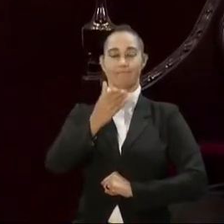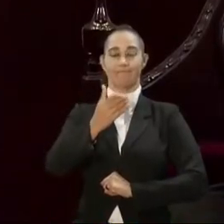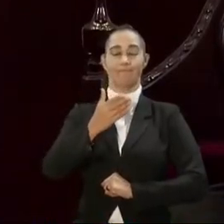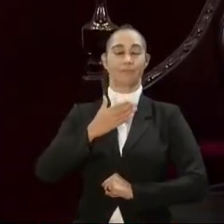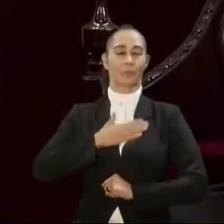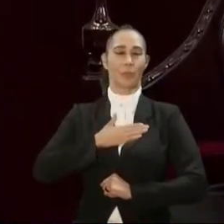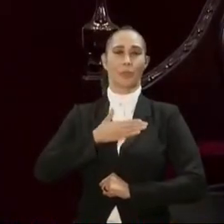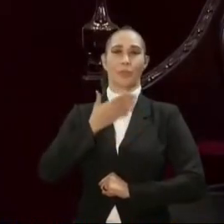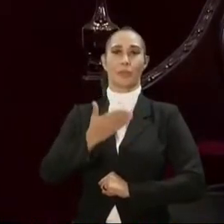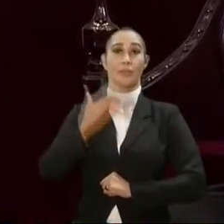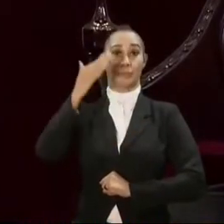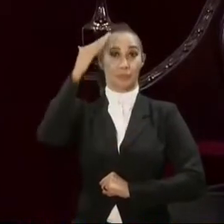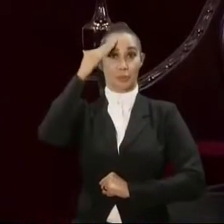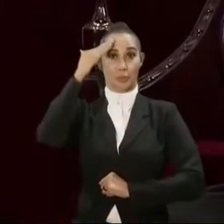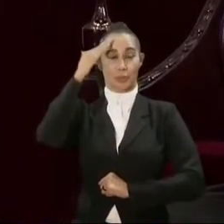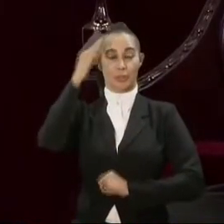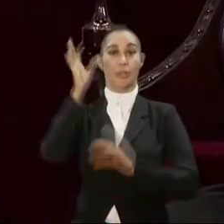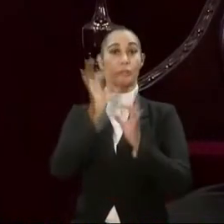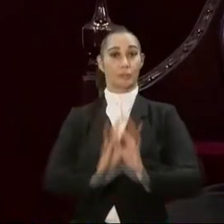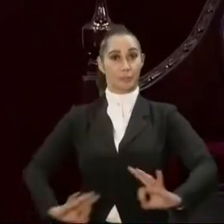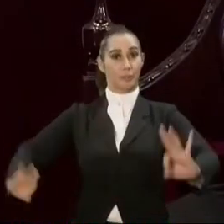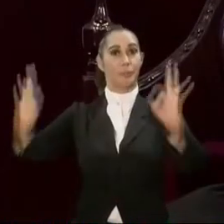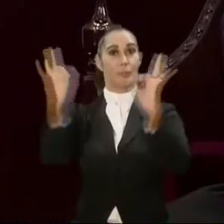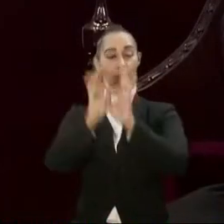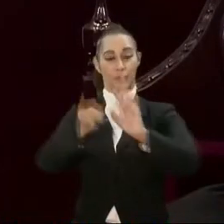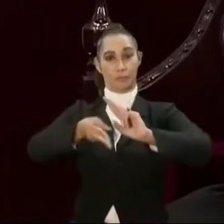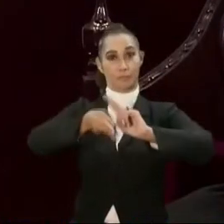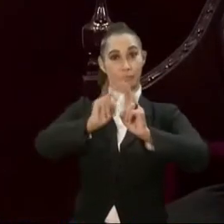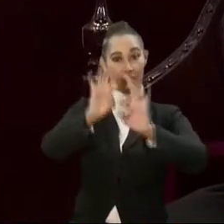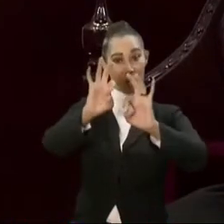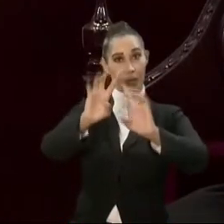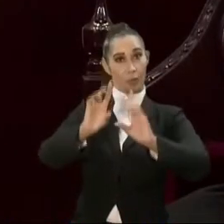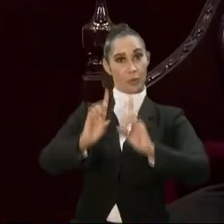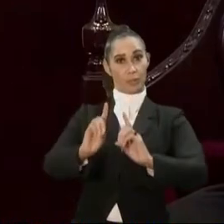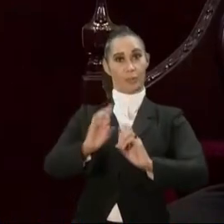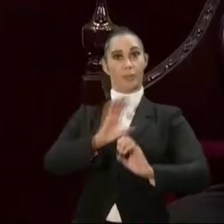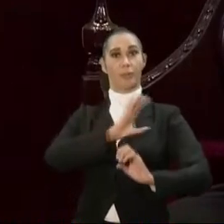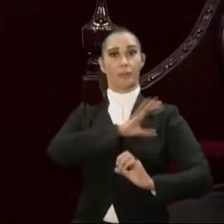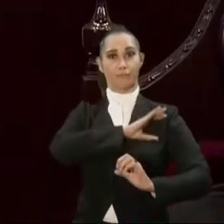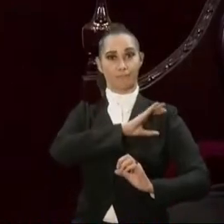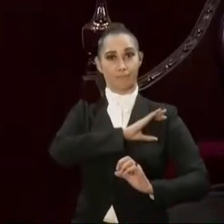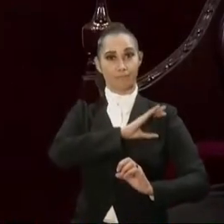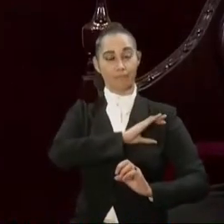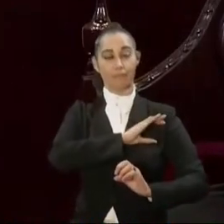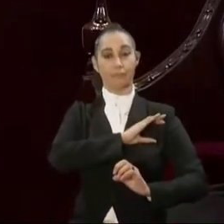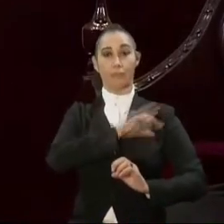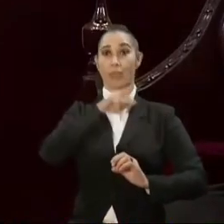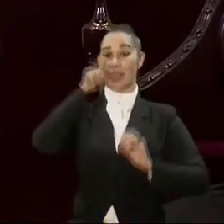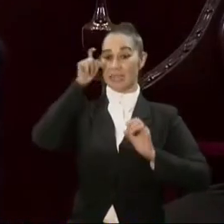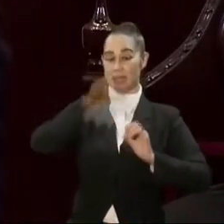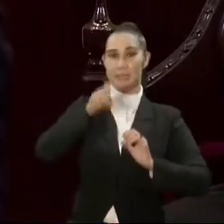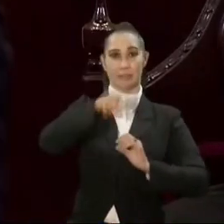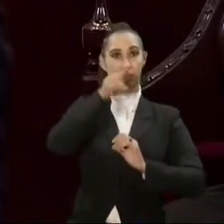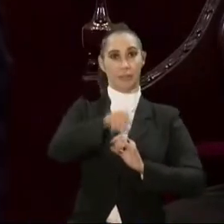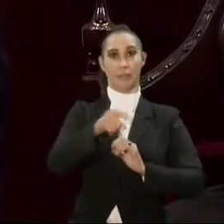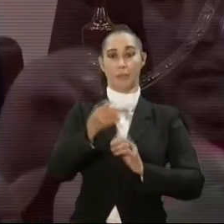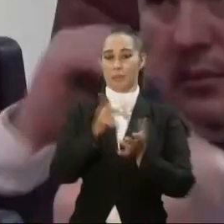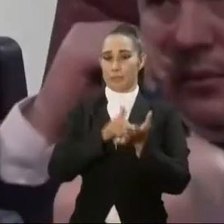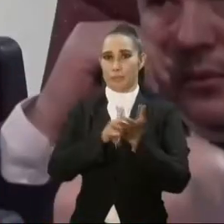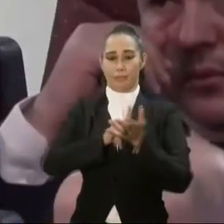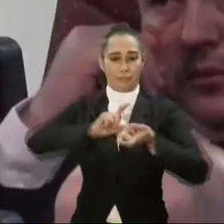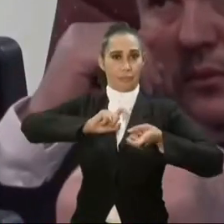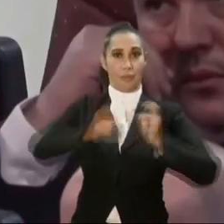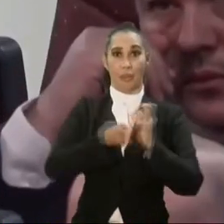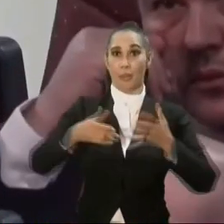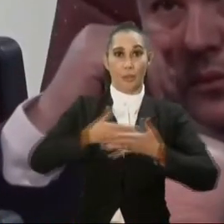estoy plenamente convencido de la importancia de la reforma educativa de la policía. Sin ella, no habrá una verdadera